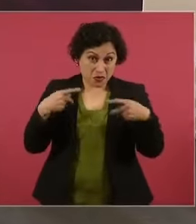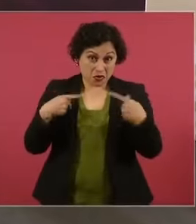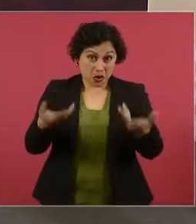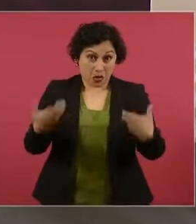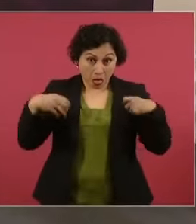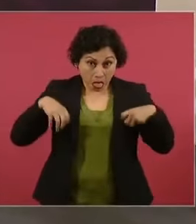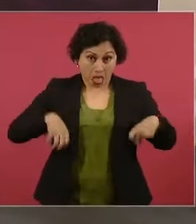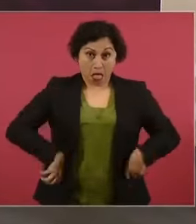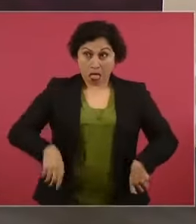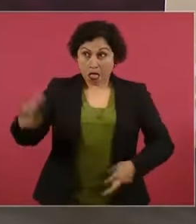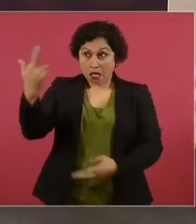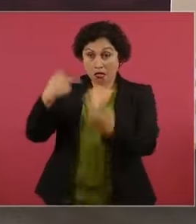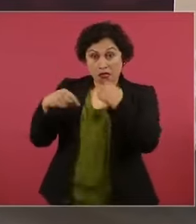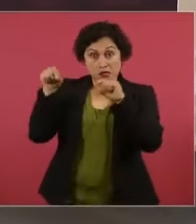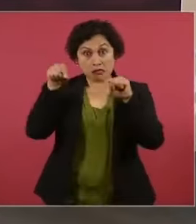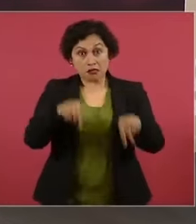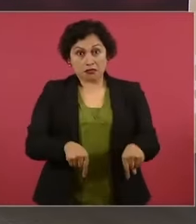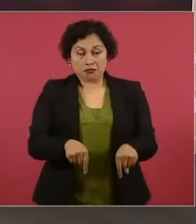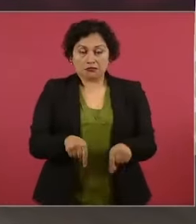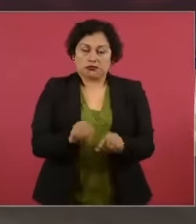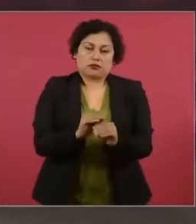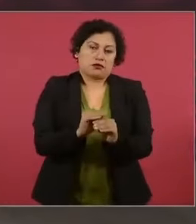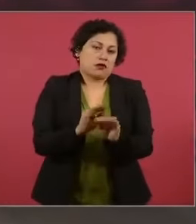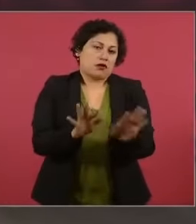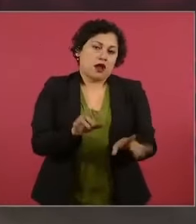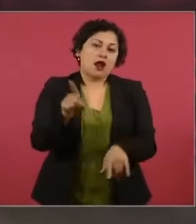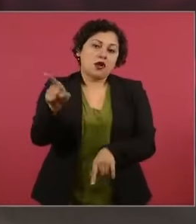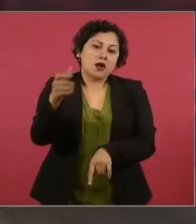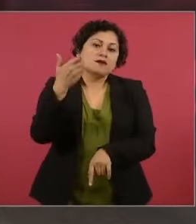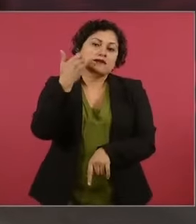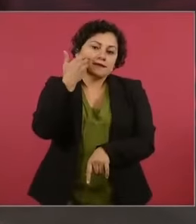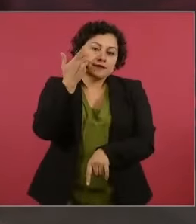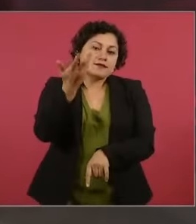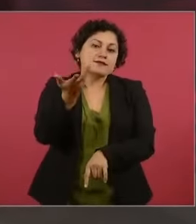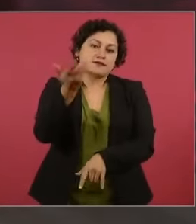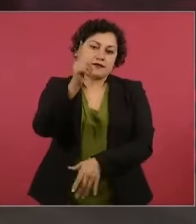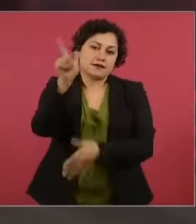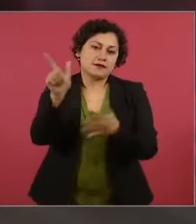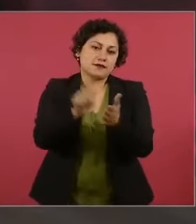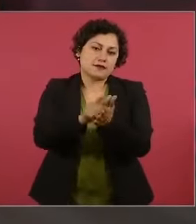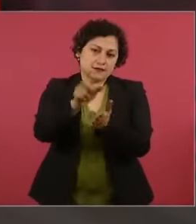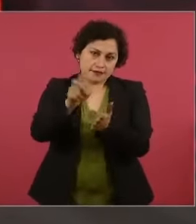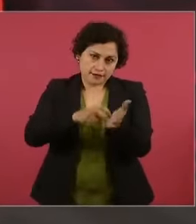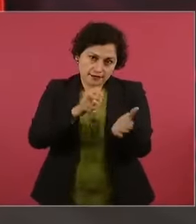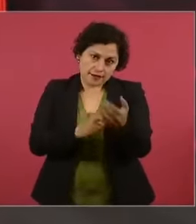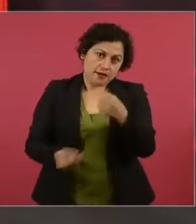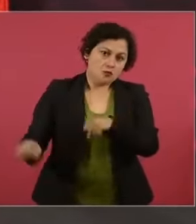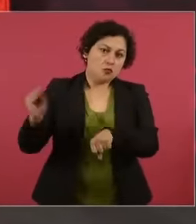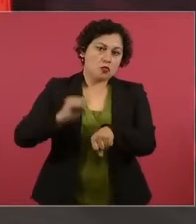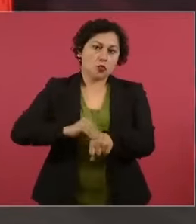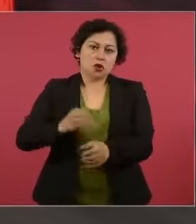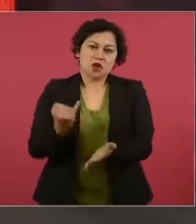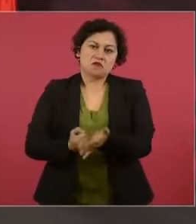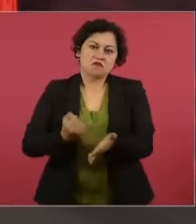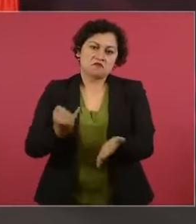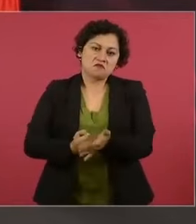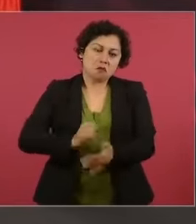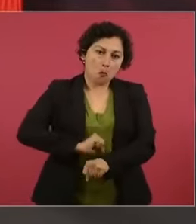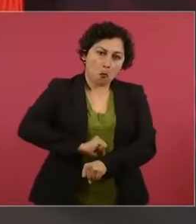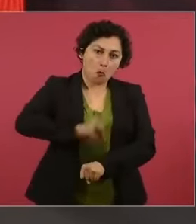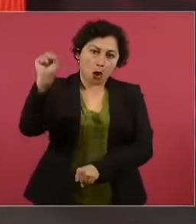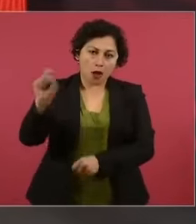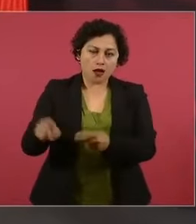querer imponer reforma fiscal y aumentar impuestos y gasolinazos.